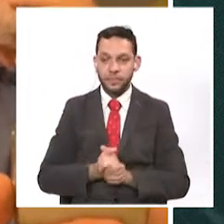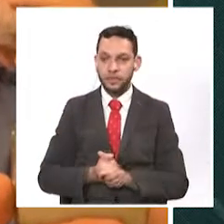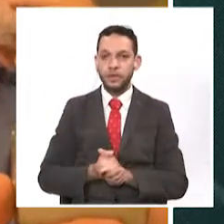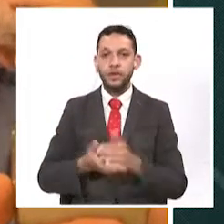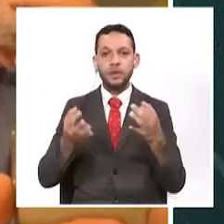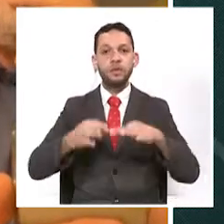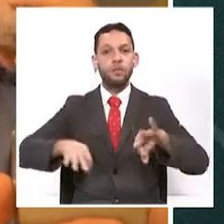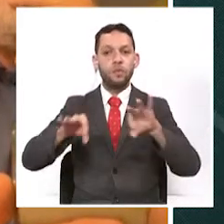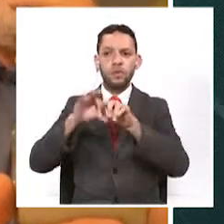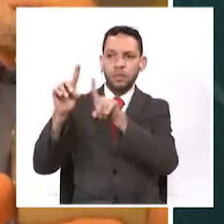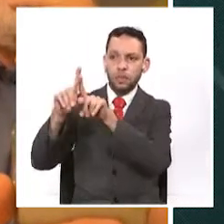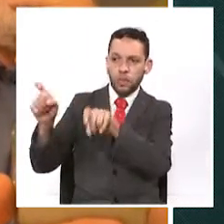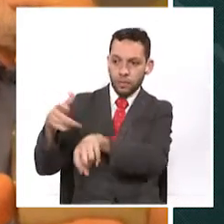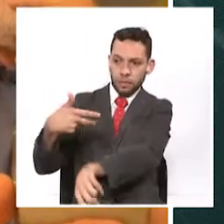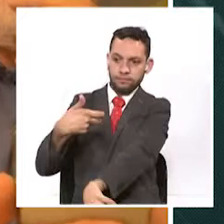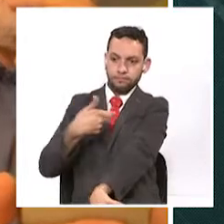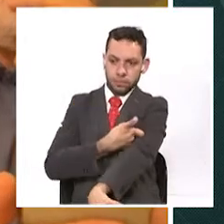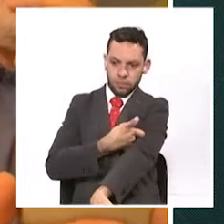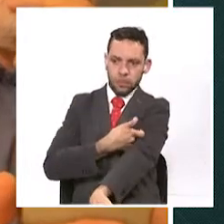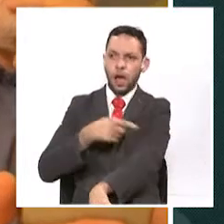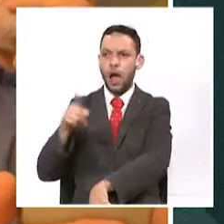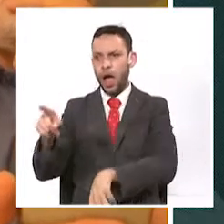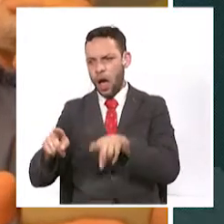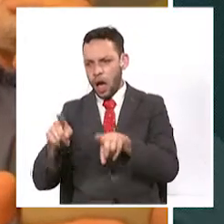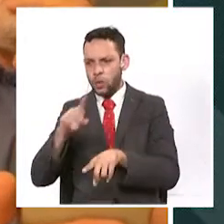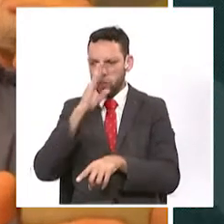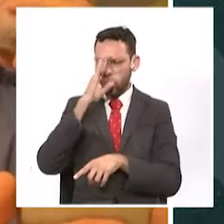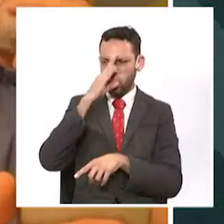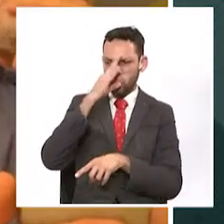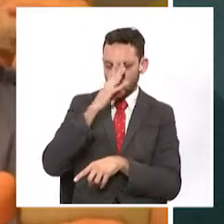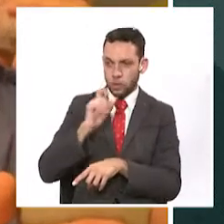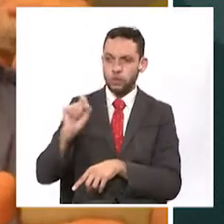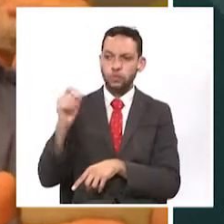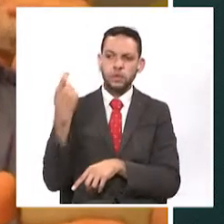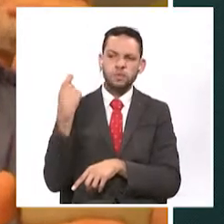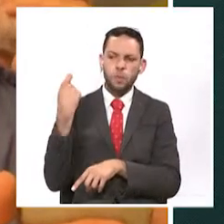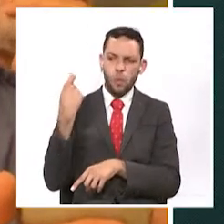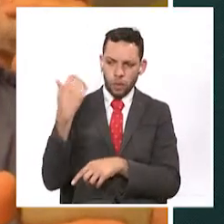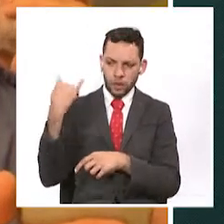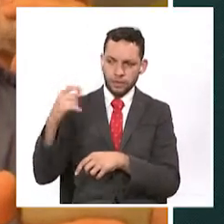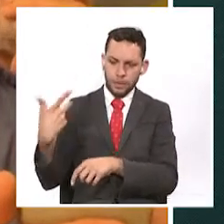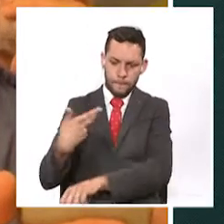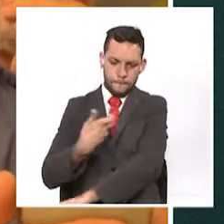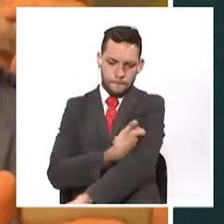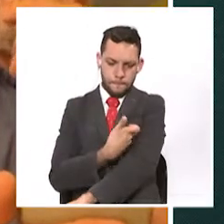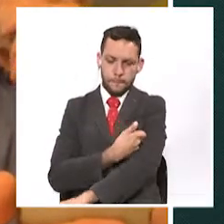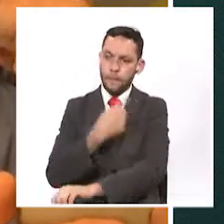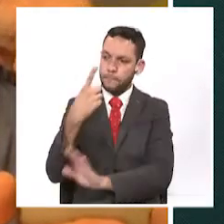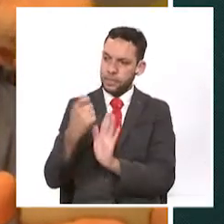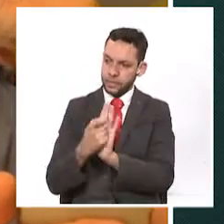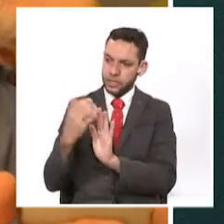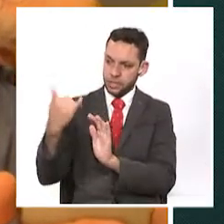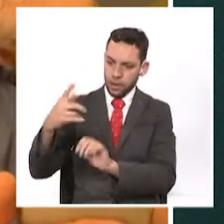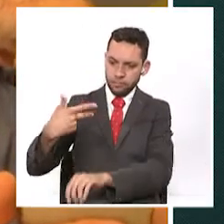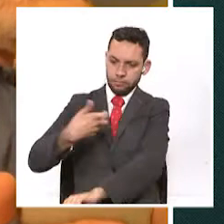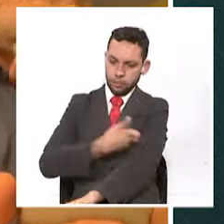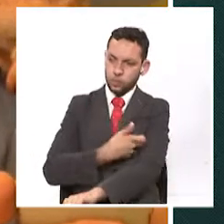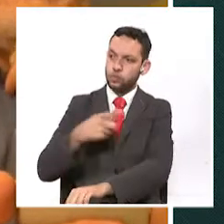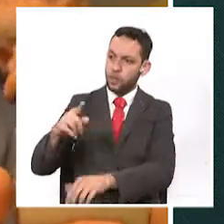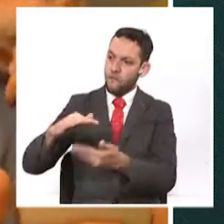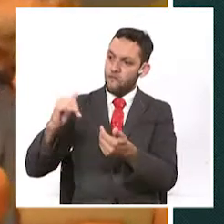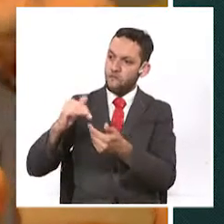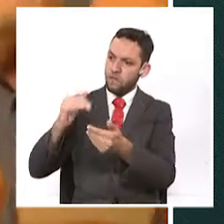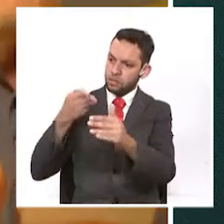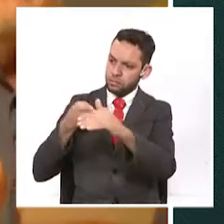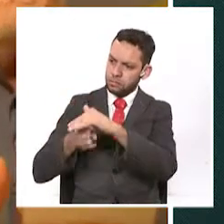vamos a hablar de la vacuna. Hay muchas dudas y usted es una de las personas que recientemente recibió la primera dosis. ¿Cómo logró acceder tan fácilmente,